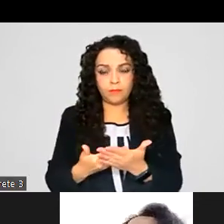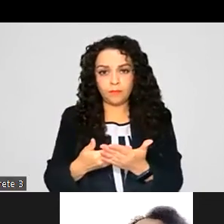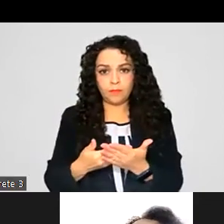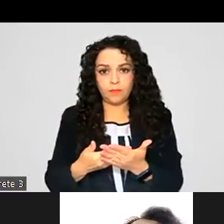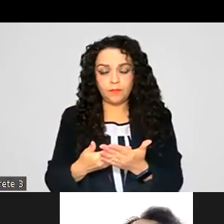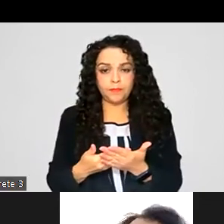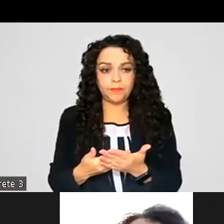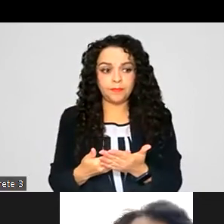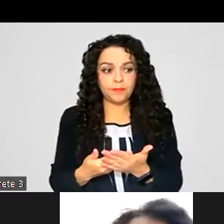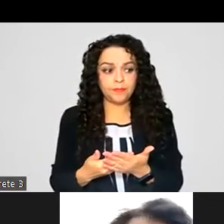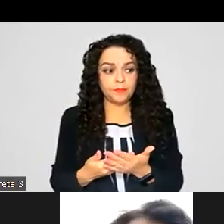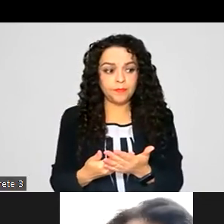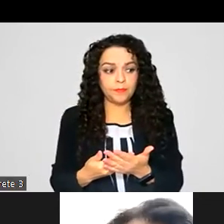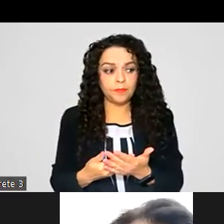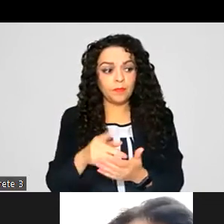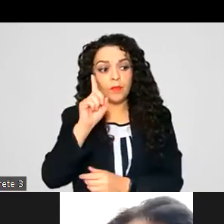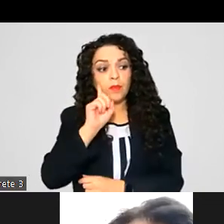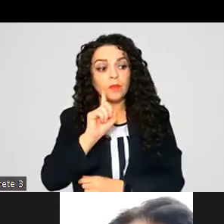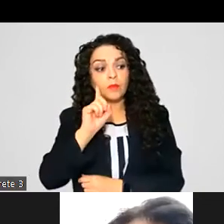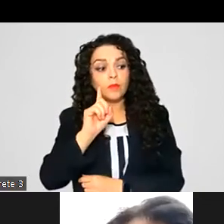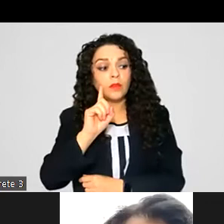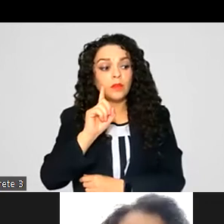¿Alguna diputada desea hacer uso de la voz?